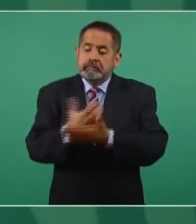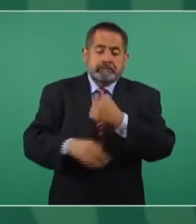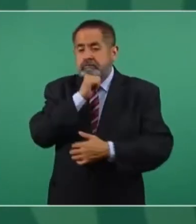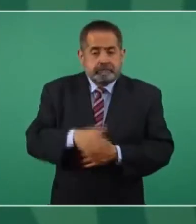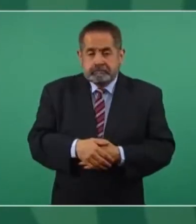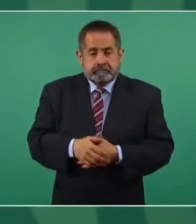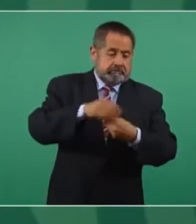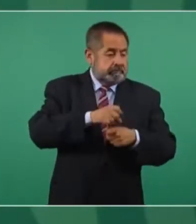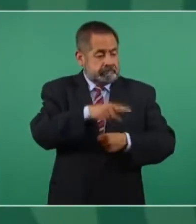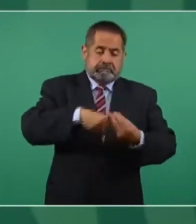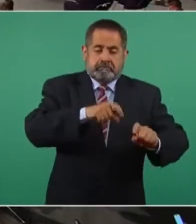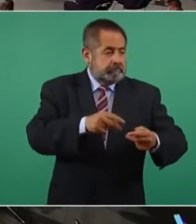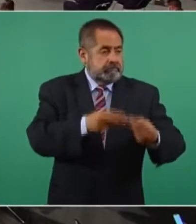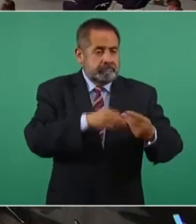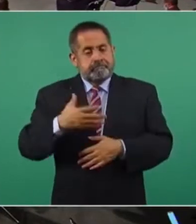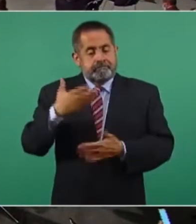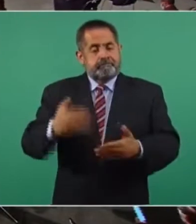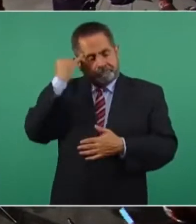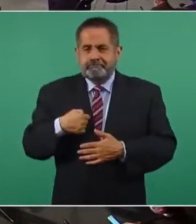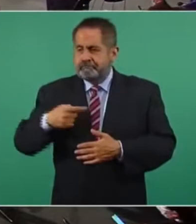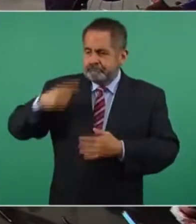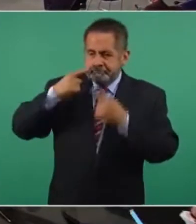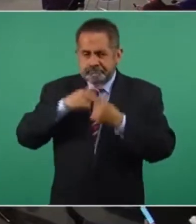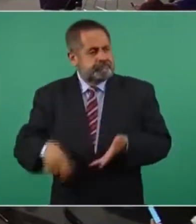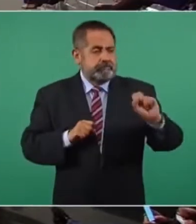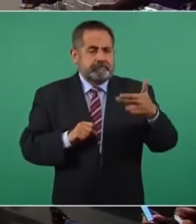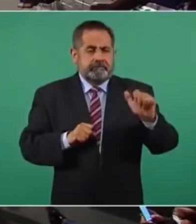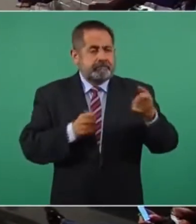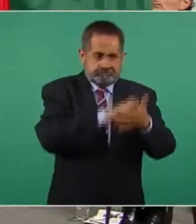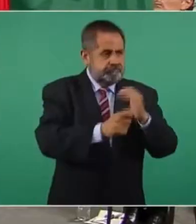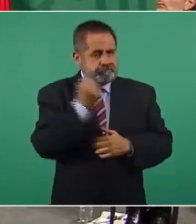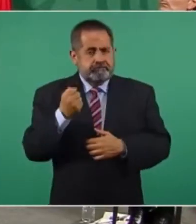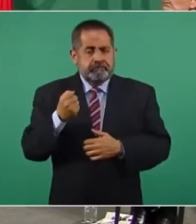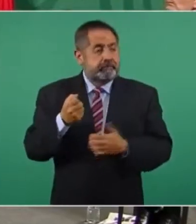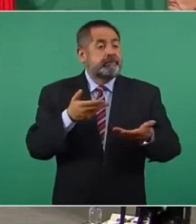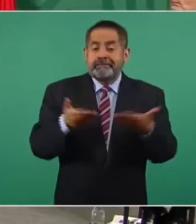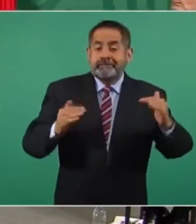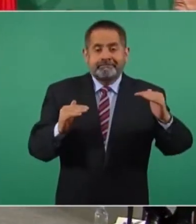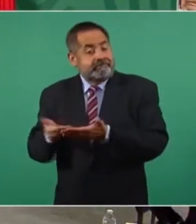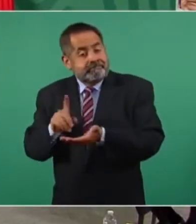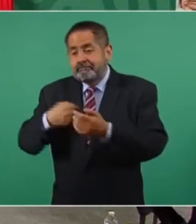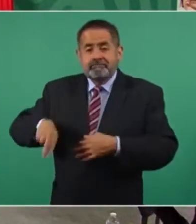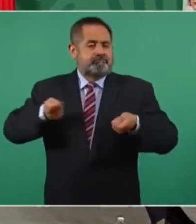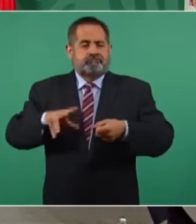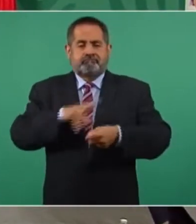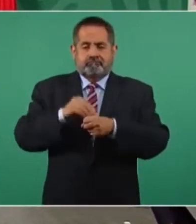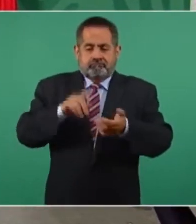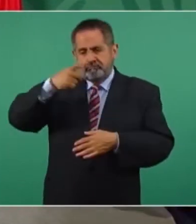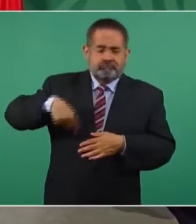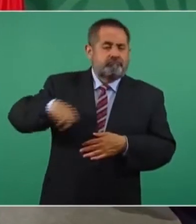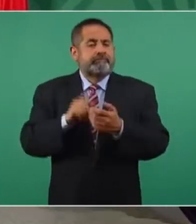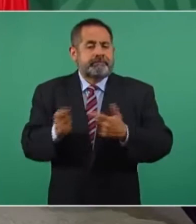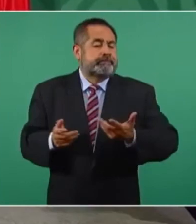la vez pasada. Ahora decidimos adquirir las acciones de Shell. Se compraron y ya tenemos nosotros el control, la